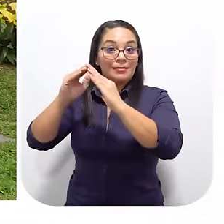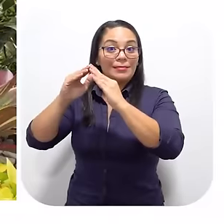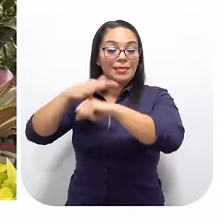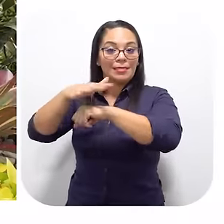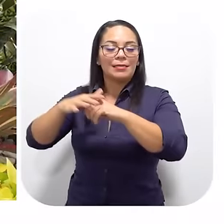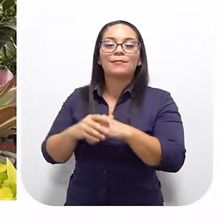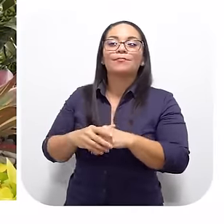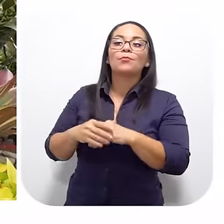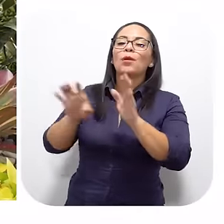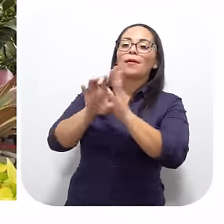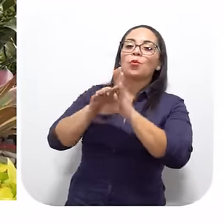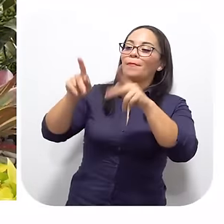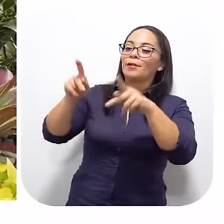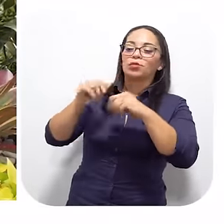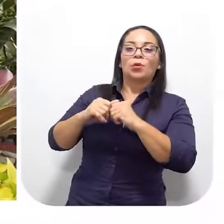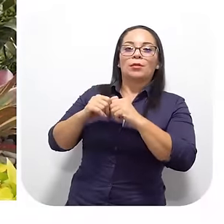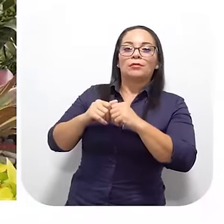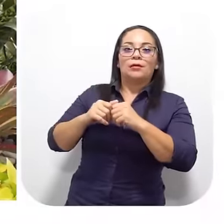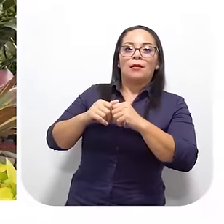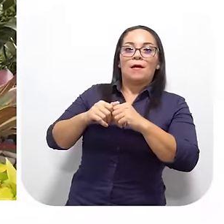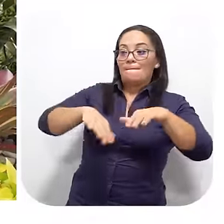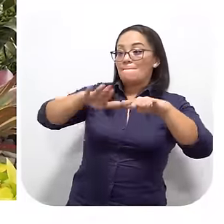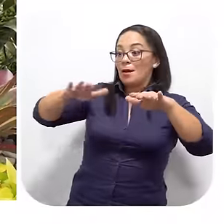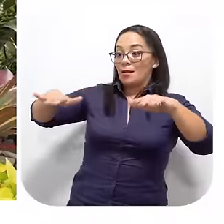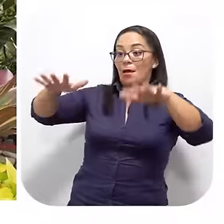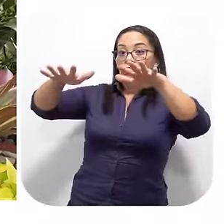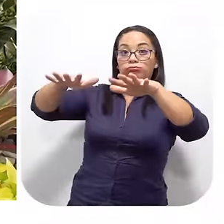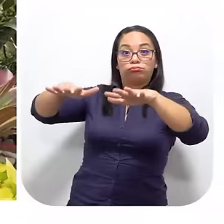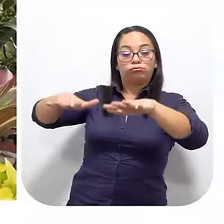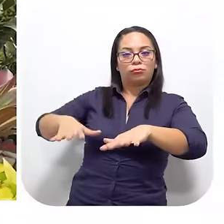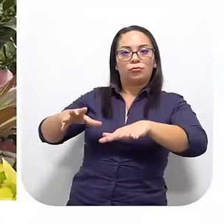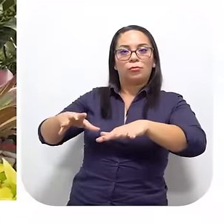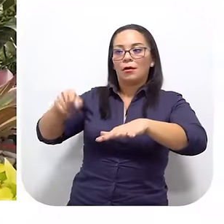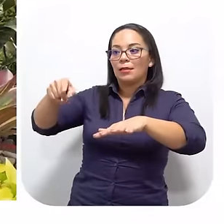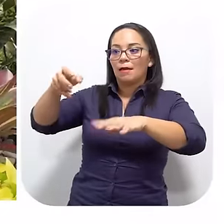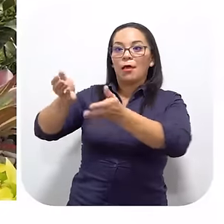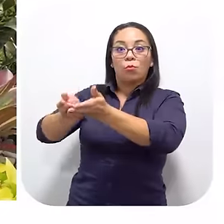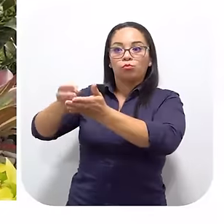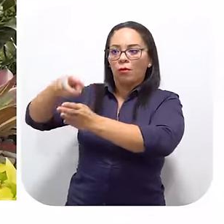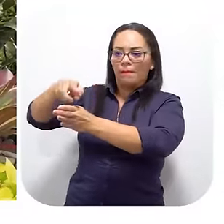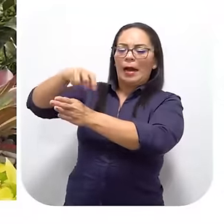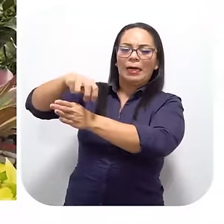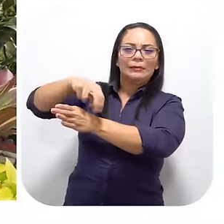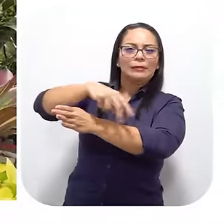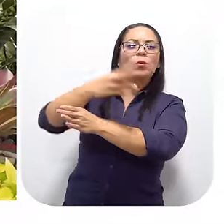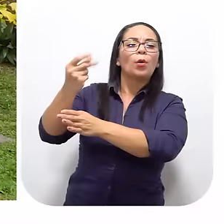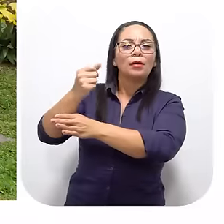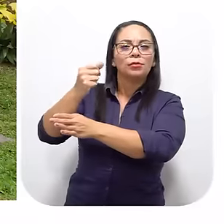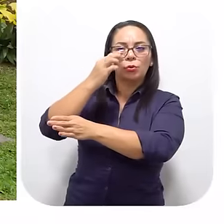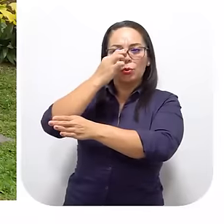¿Cuánto se tiene Que bajar Alguien En marea baja Antes de llegar A la isla Y caminar